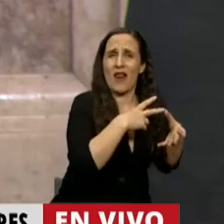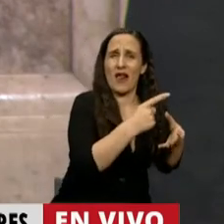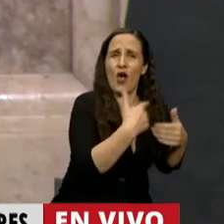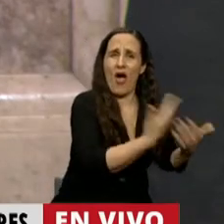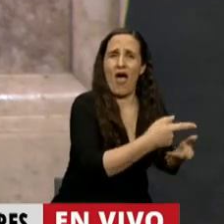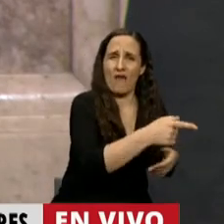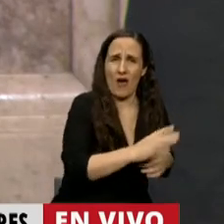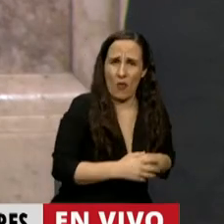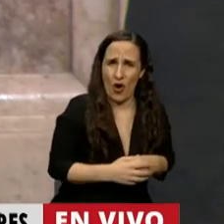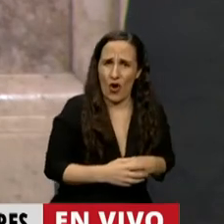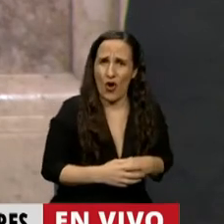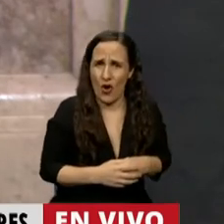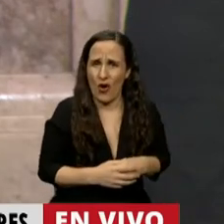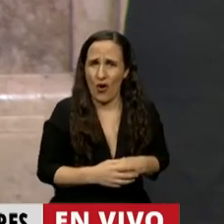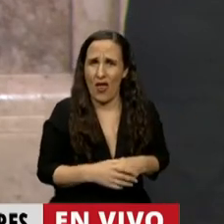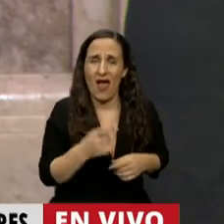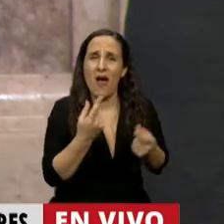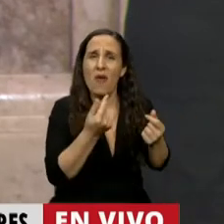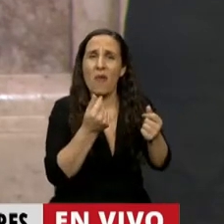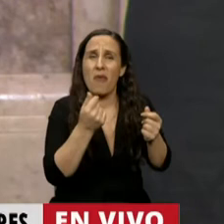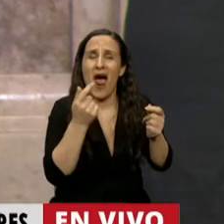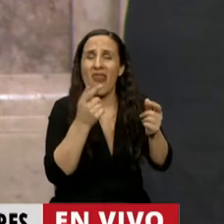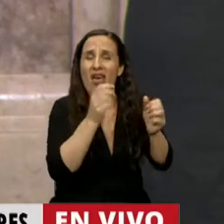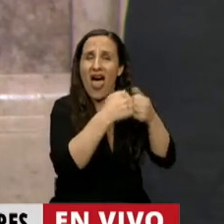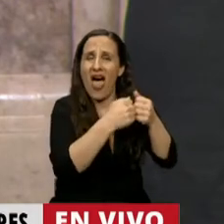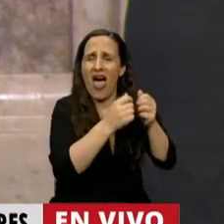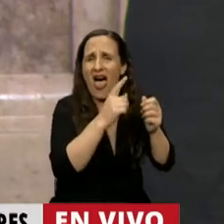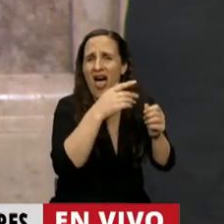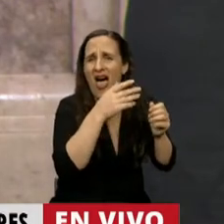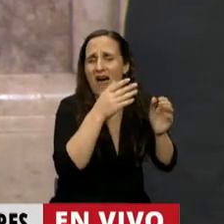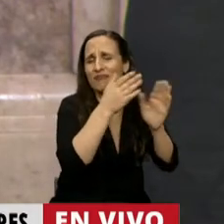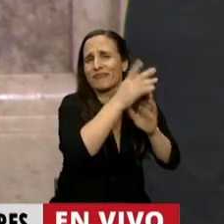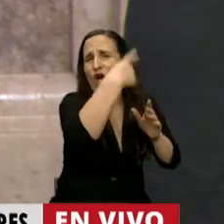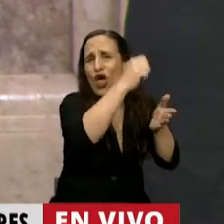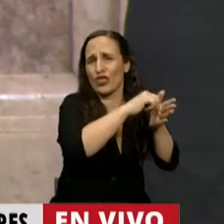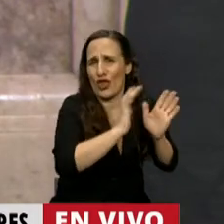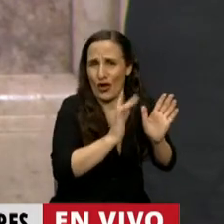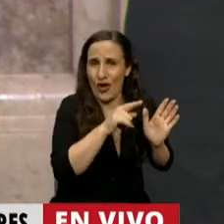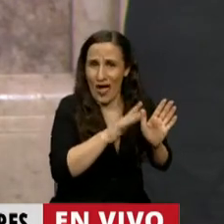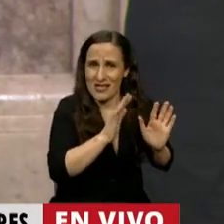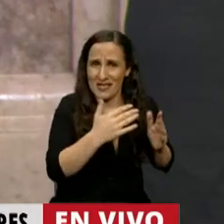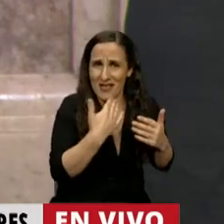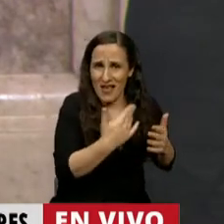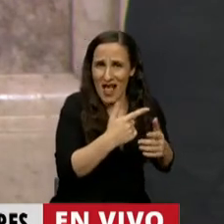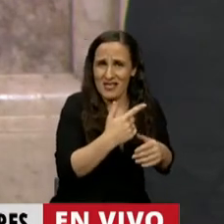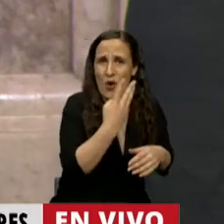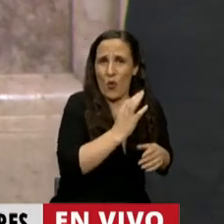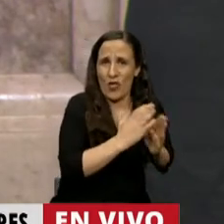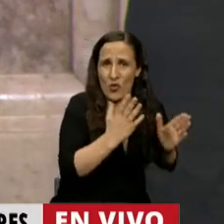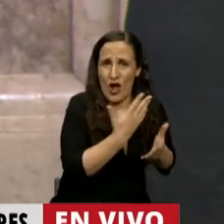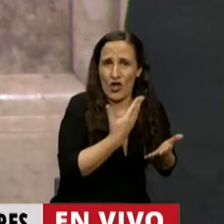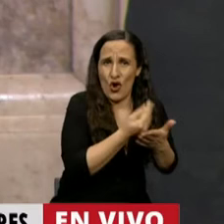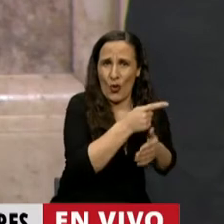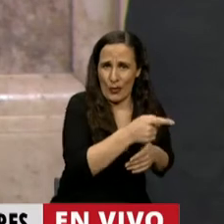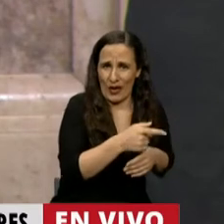Se la fugaron toda, todas se la fugaron. Y eso fue lo que permitieron. Durante cuatro años para